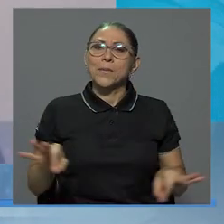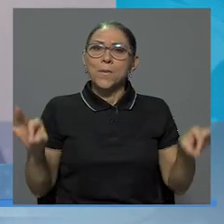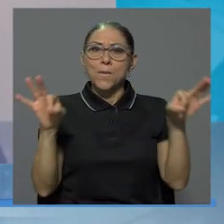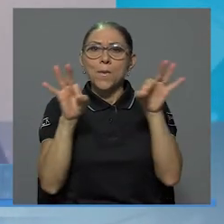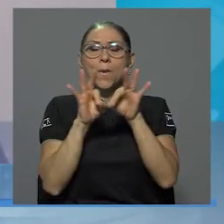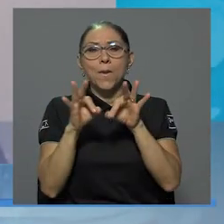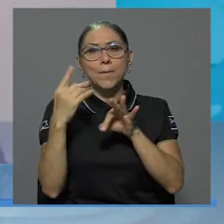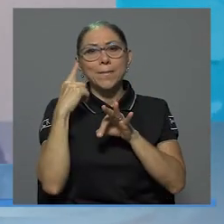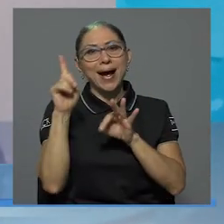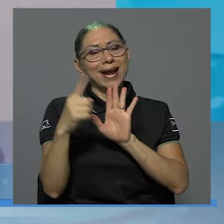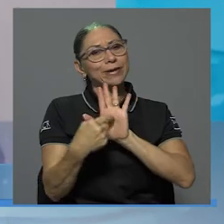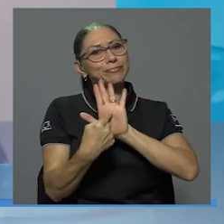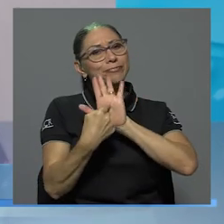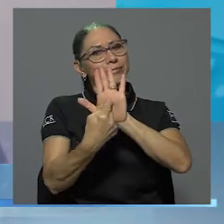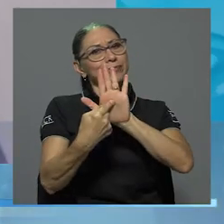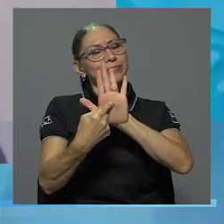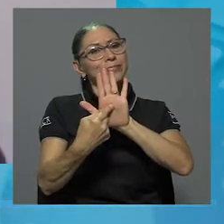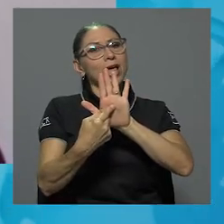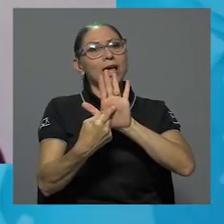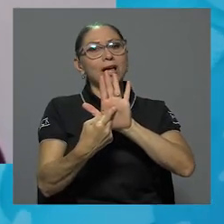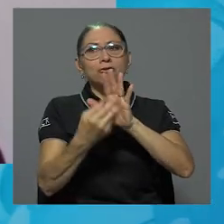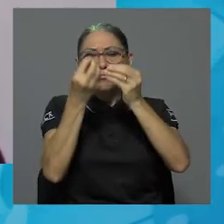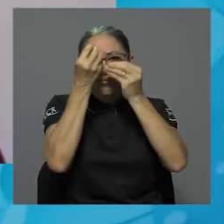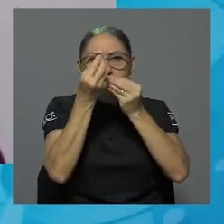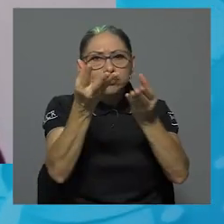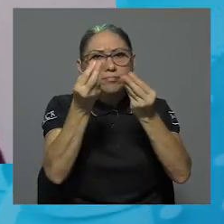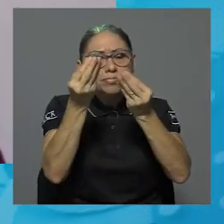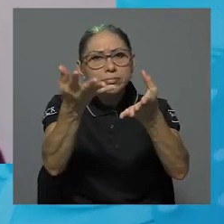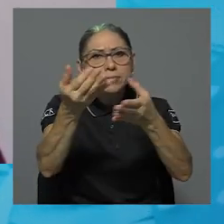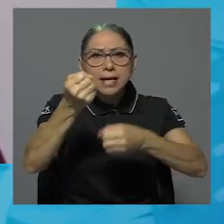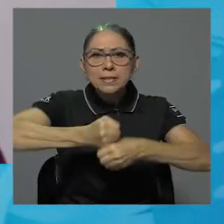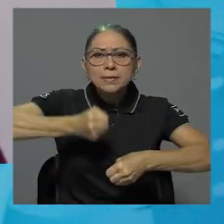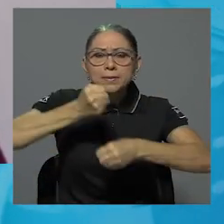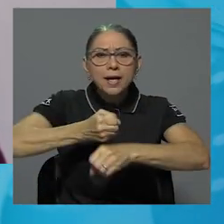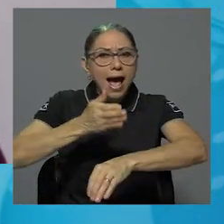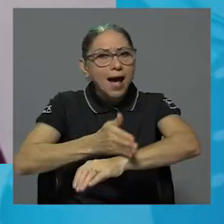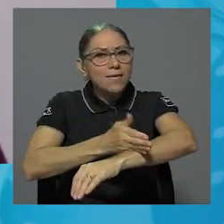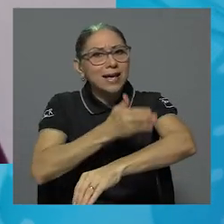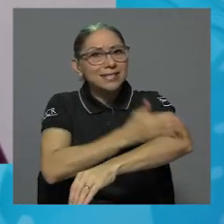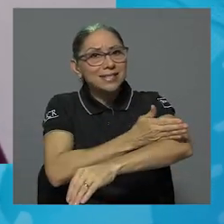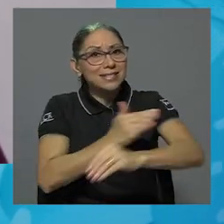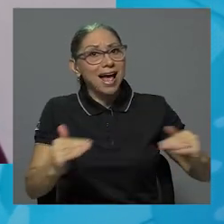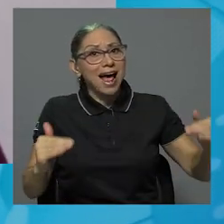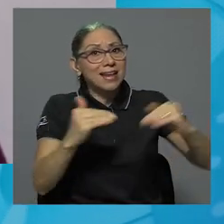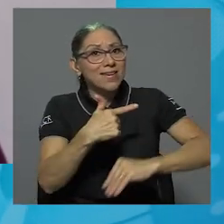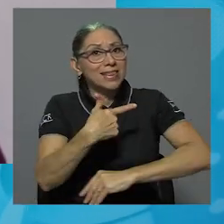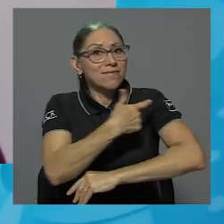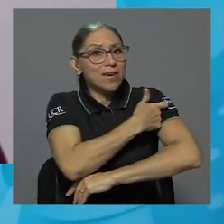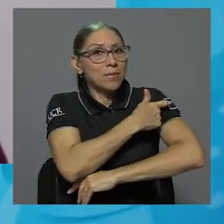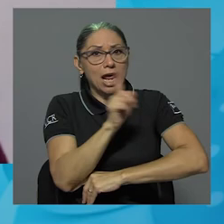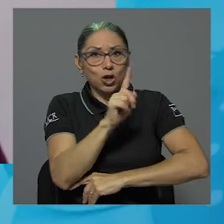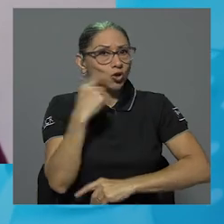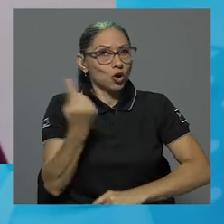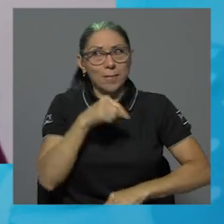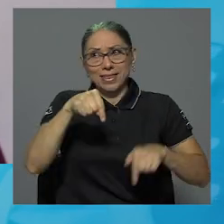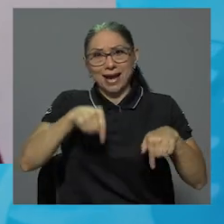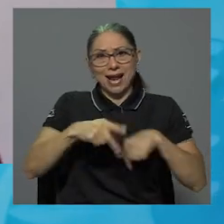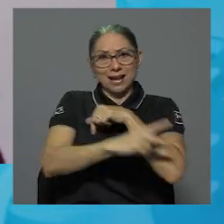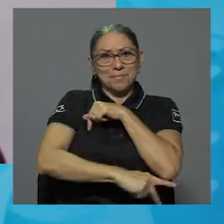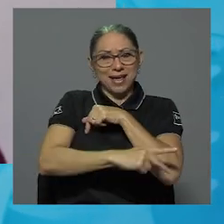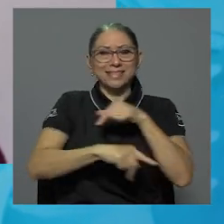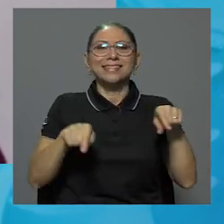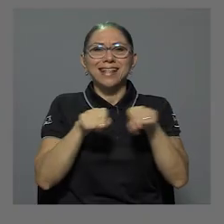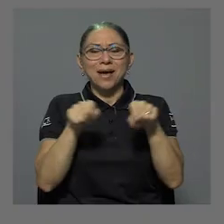conocer los avances que hemos tenido a nivel de enfermería, no solamente en el país sino también a nivel